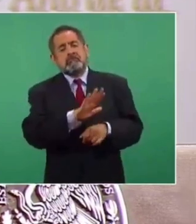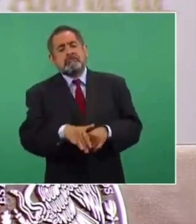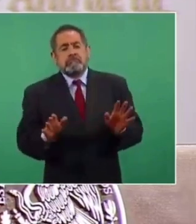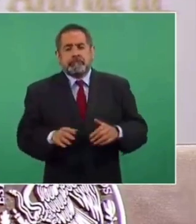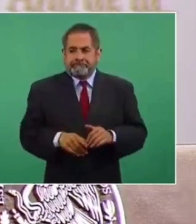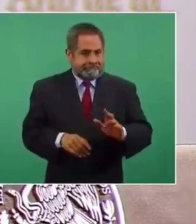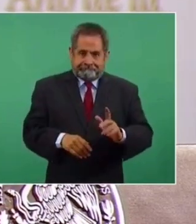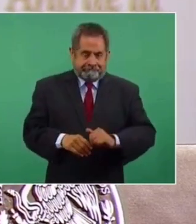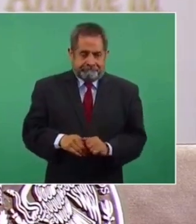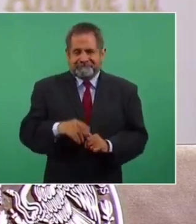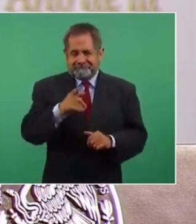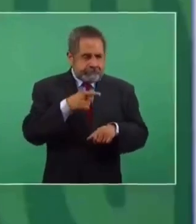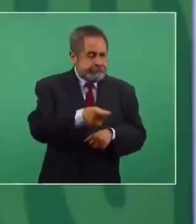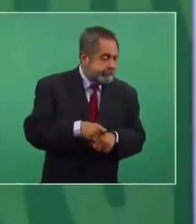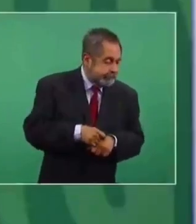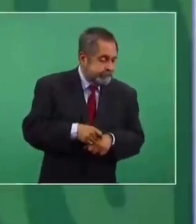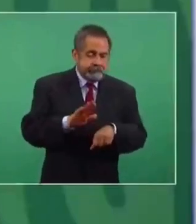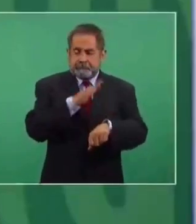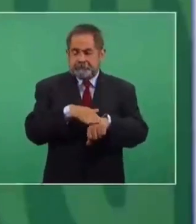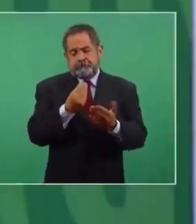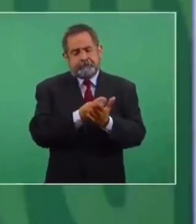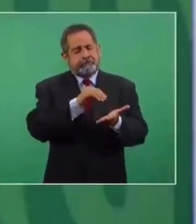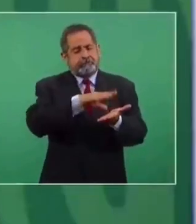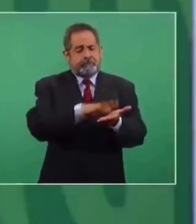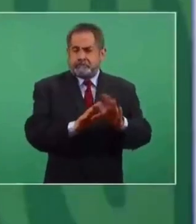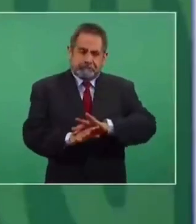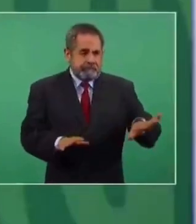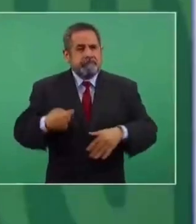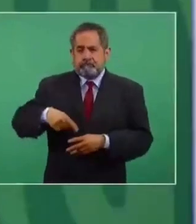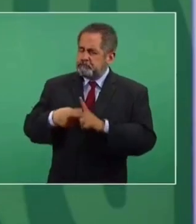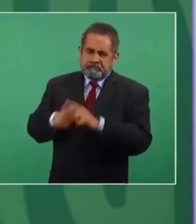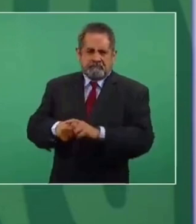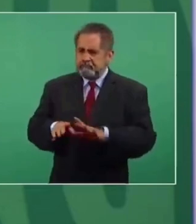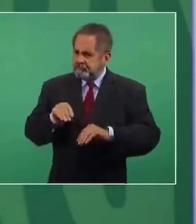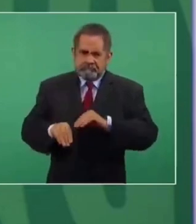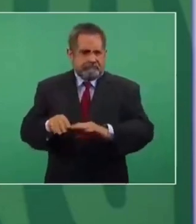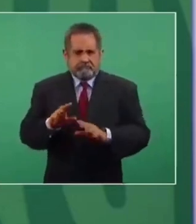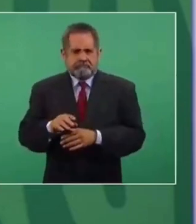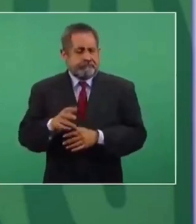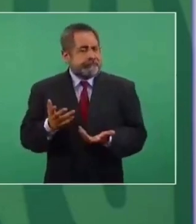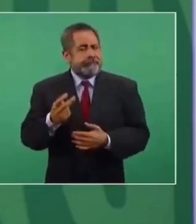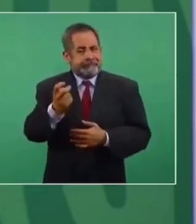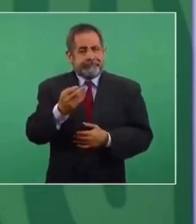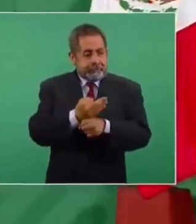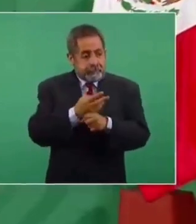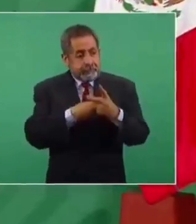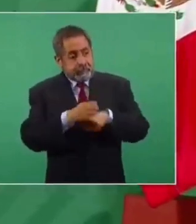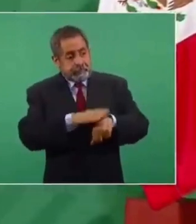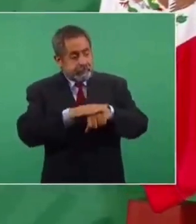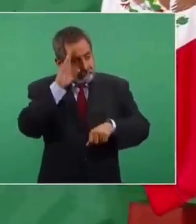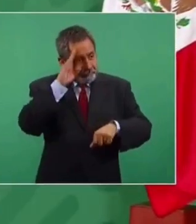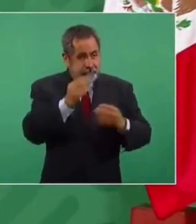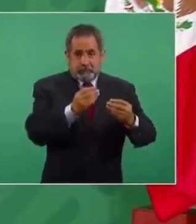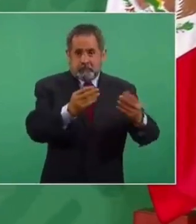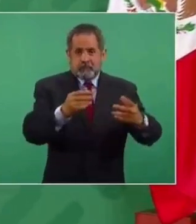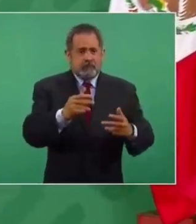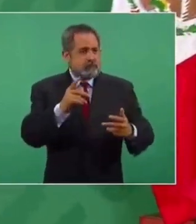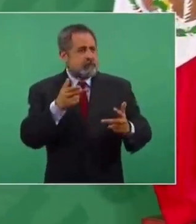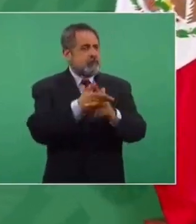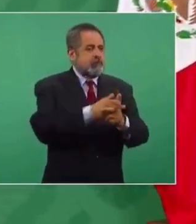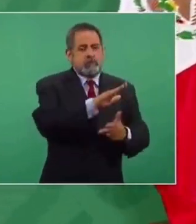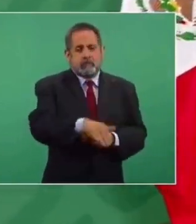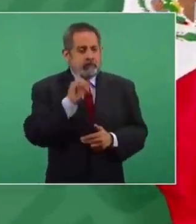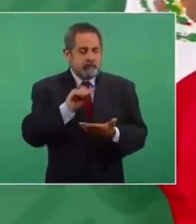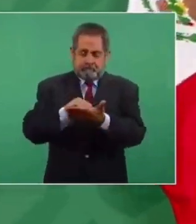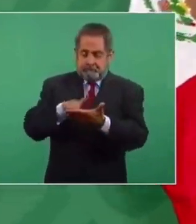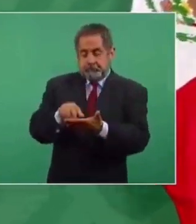Esta clasificación comienza prácticamente con nosotros, por eso también el aumento de feminicidios, entre otras cosas, porque